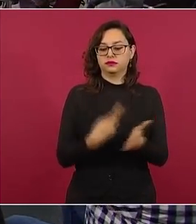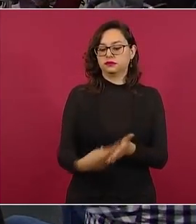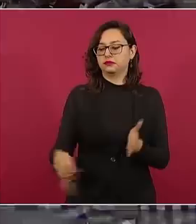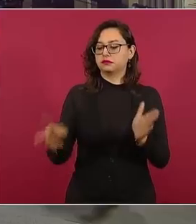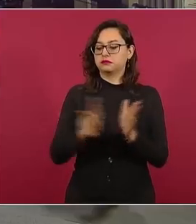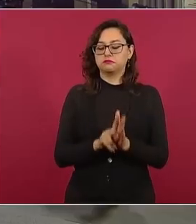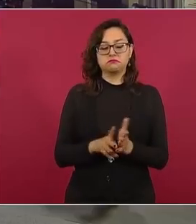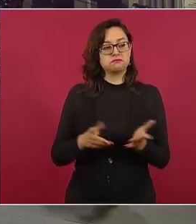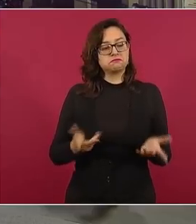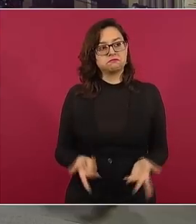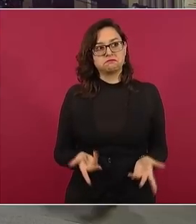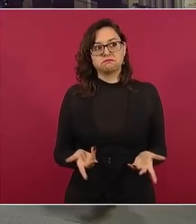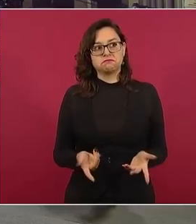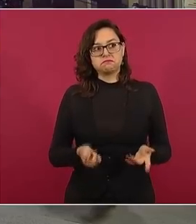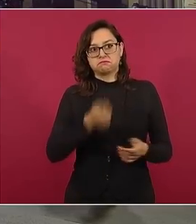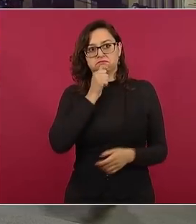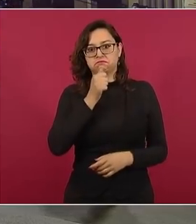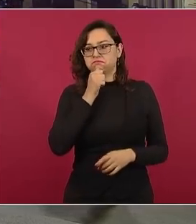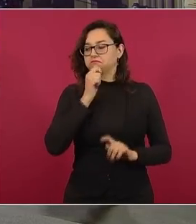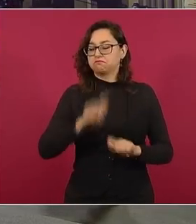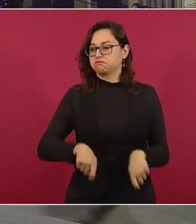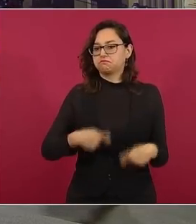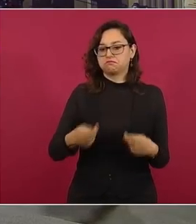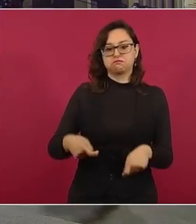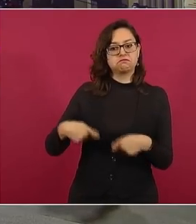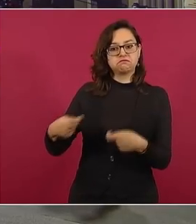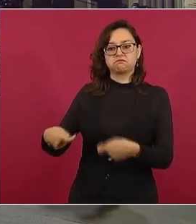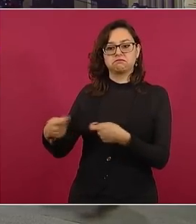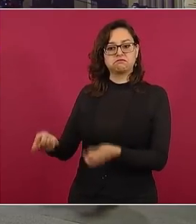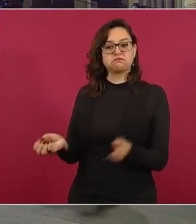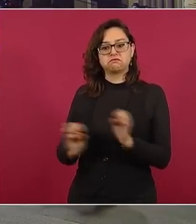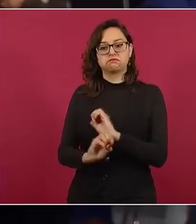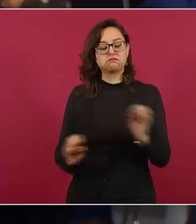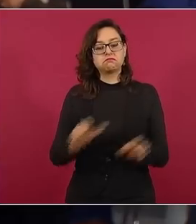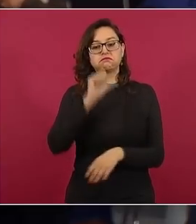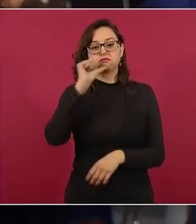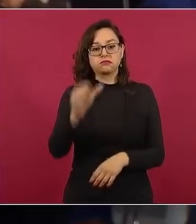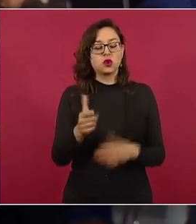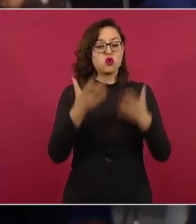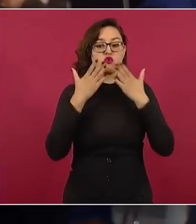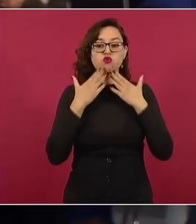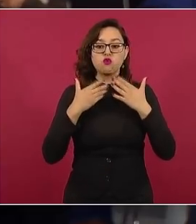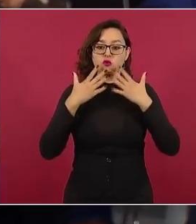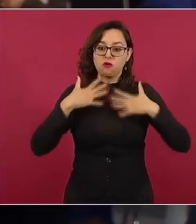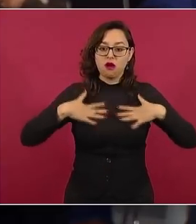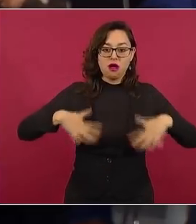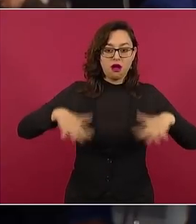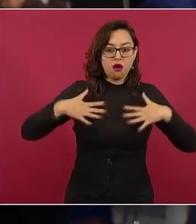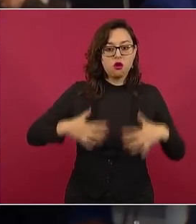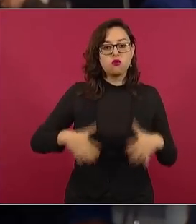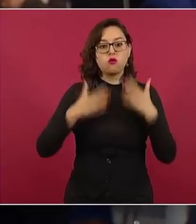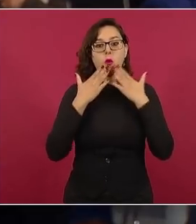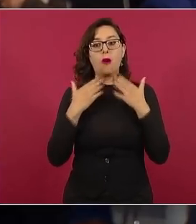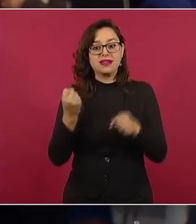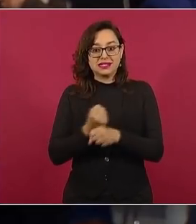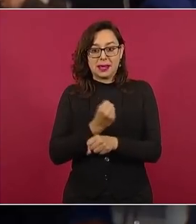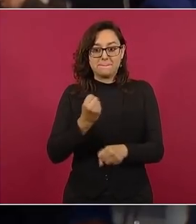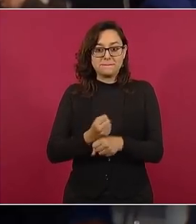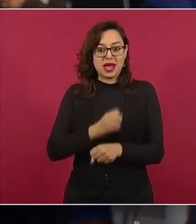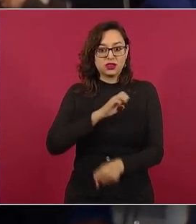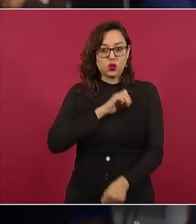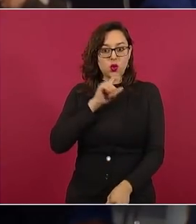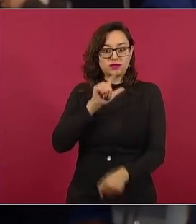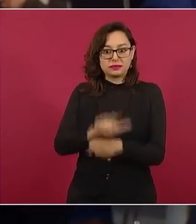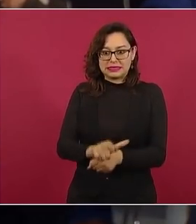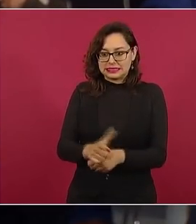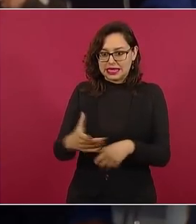diciembre, pues se ha liberado y además que tampoco les están dando uniformes ni los zapatos especiales que necesitan para estar en esas